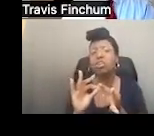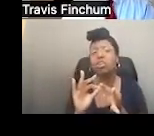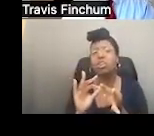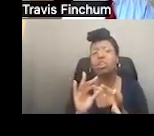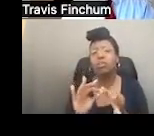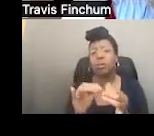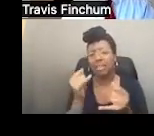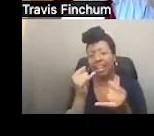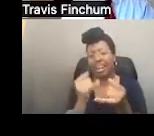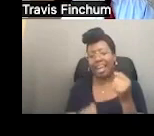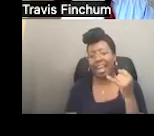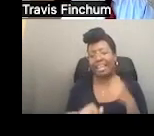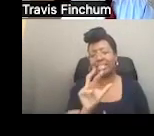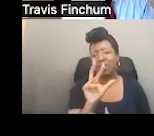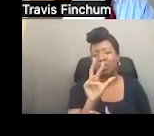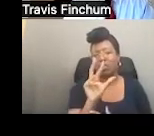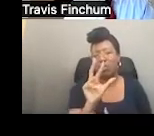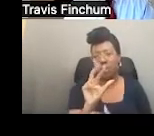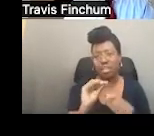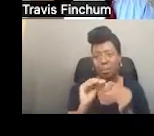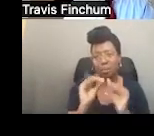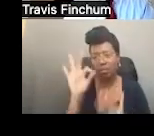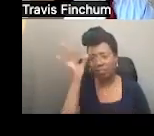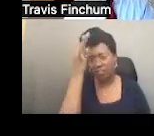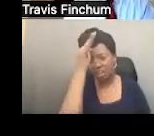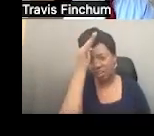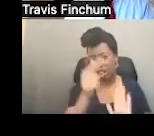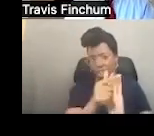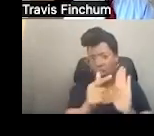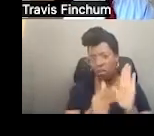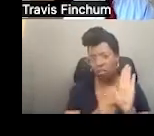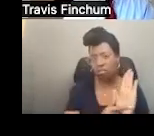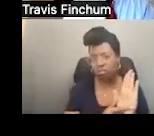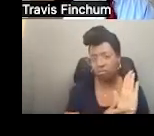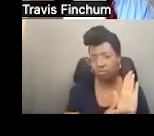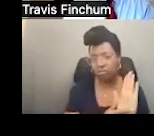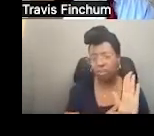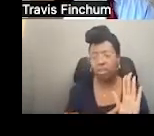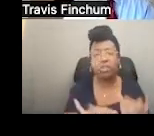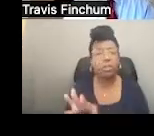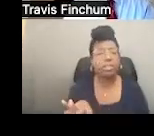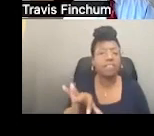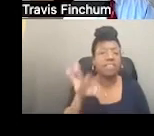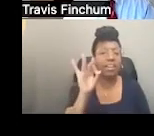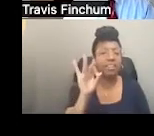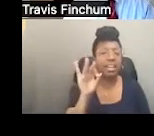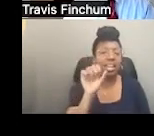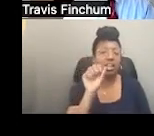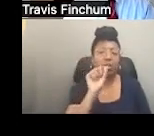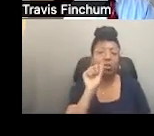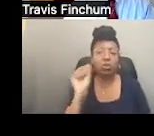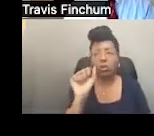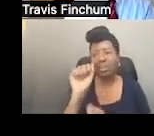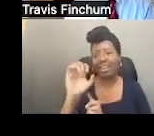para necesidades especiales, se refieren dependiendo de la ley en la cual, en donde se encuentran. Entonces, se encuentran